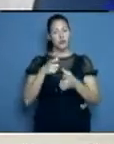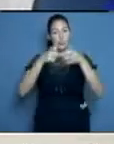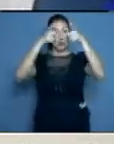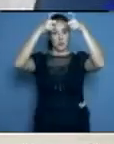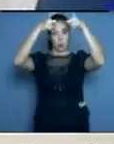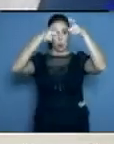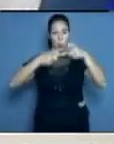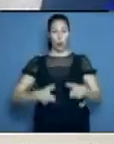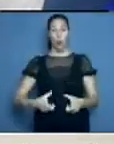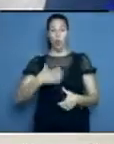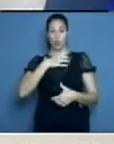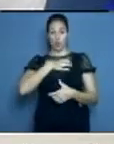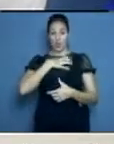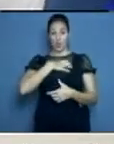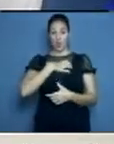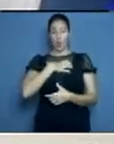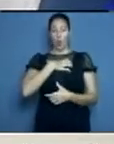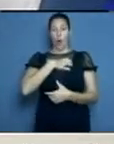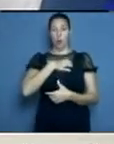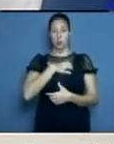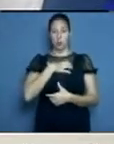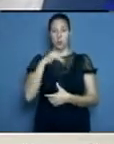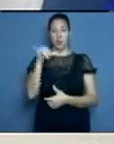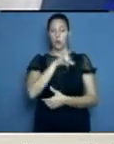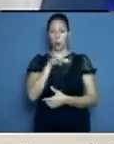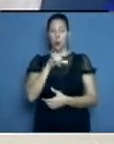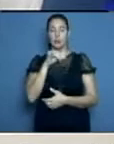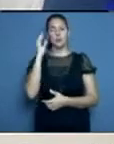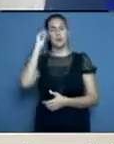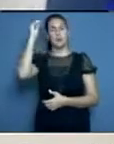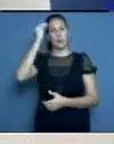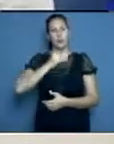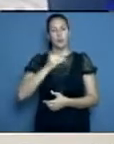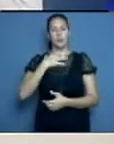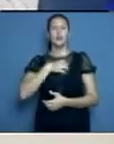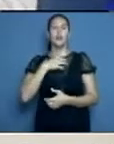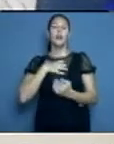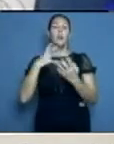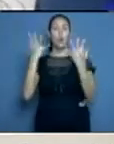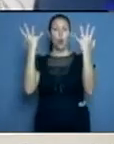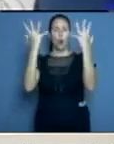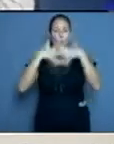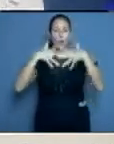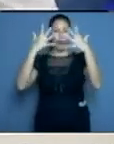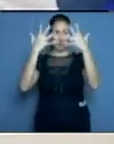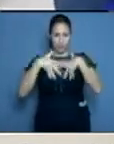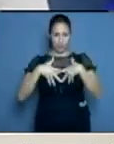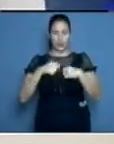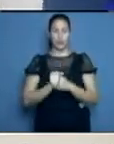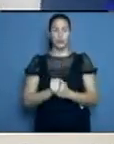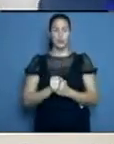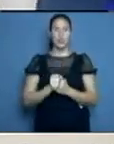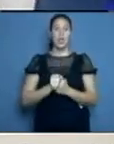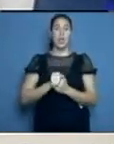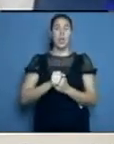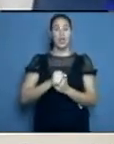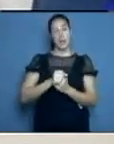y situación desde nuestra fábrica productora en la ciudad de La Habana hasta acá.